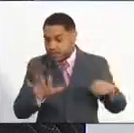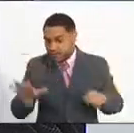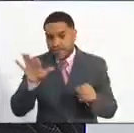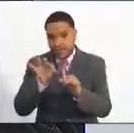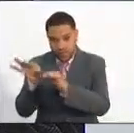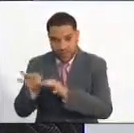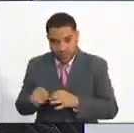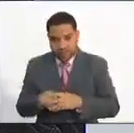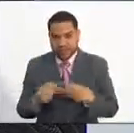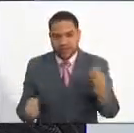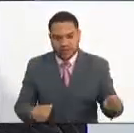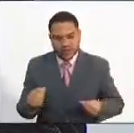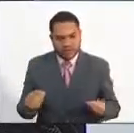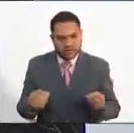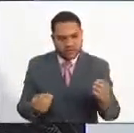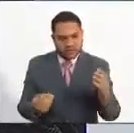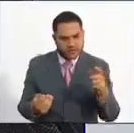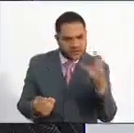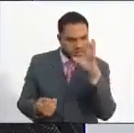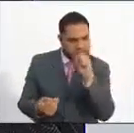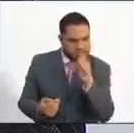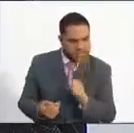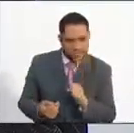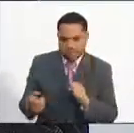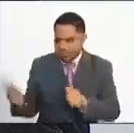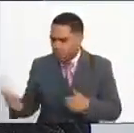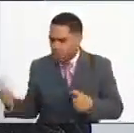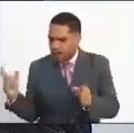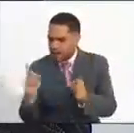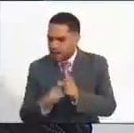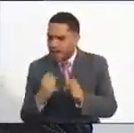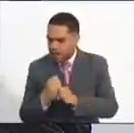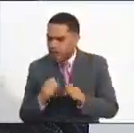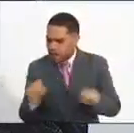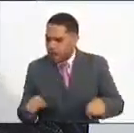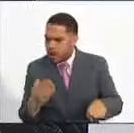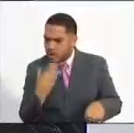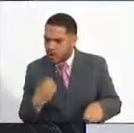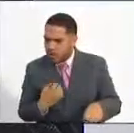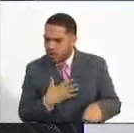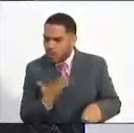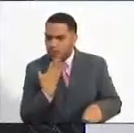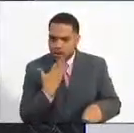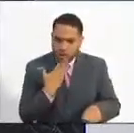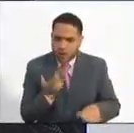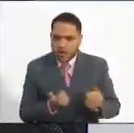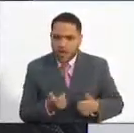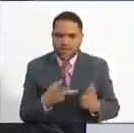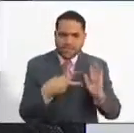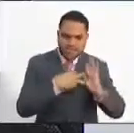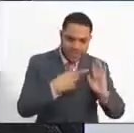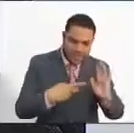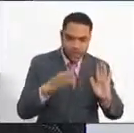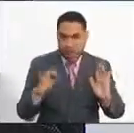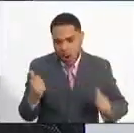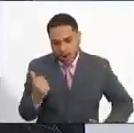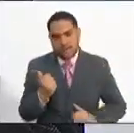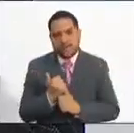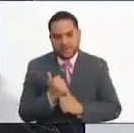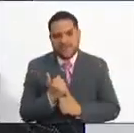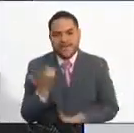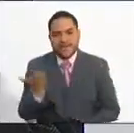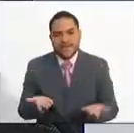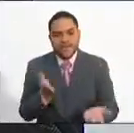donde se identifican los empleos que pueden estar vacantes, tanto a nivel profesional, técnico o asistencial, que corresponden a la